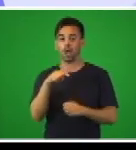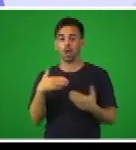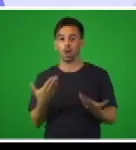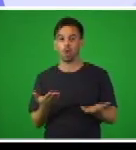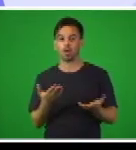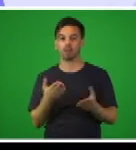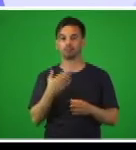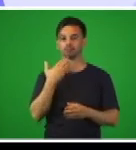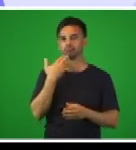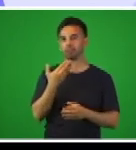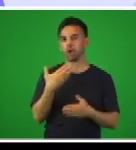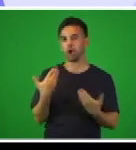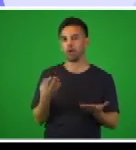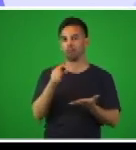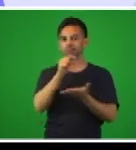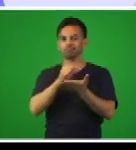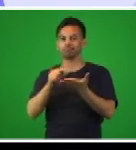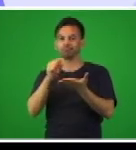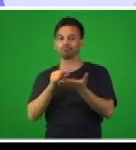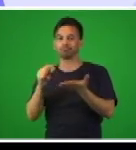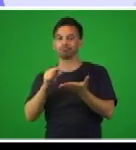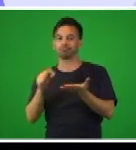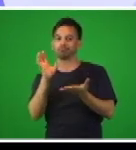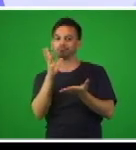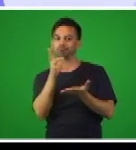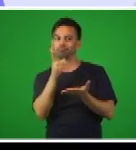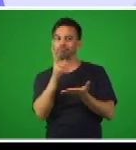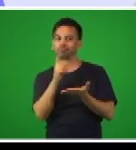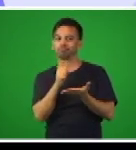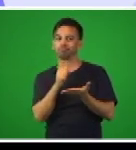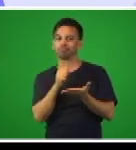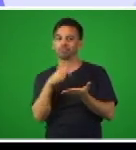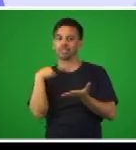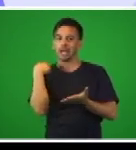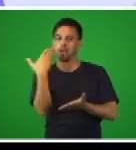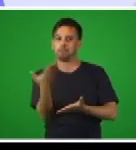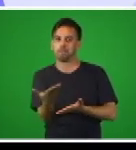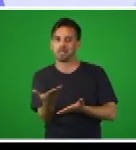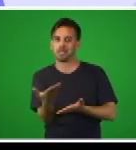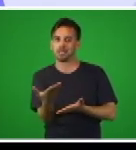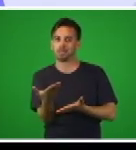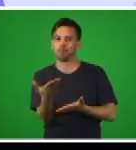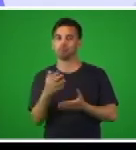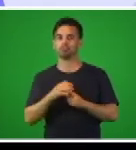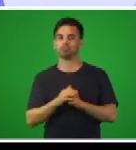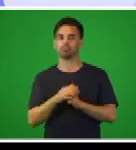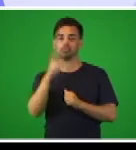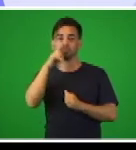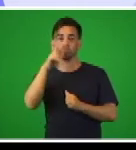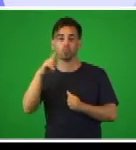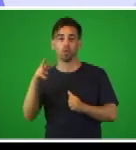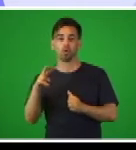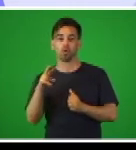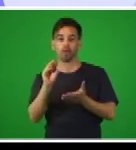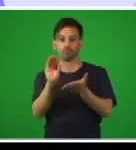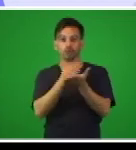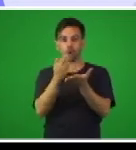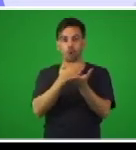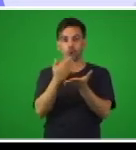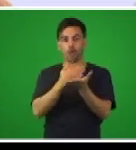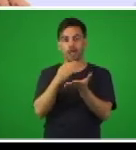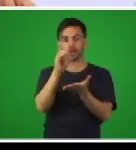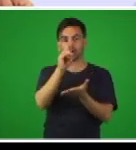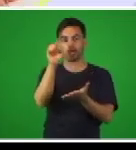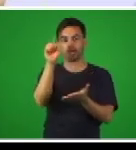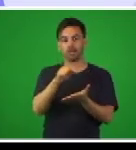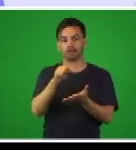para seguir mejorando nuestra caligrafía. Y es por ello que le pedimos entonces buscar el cuaderno de caligrafía. Ya lo